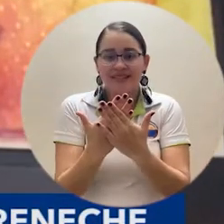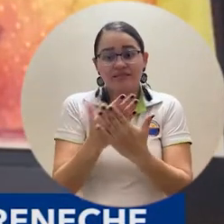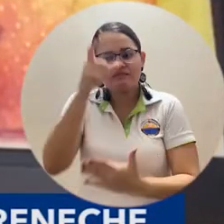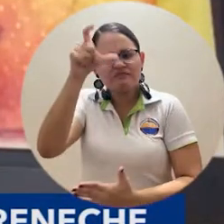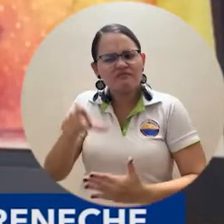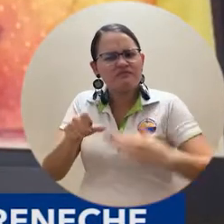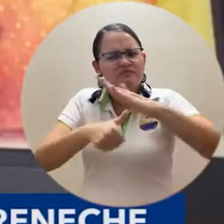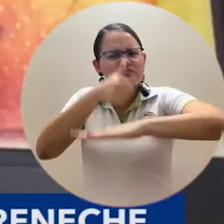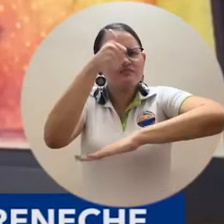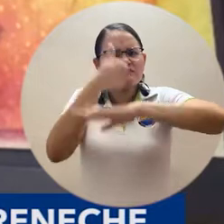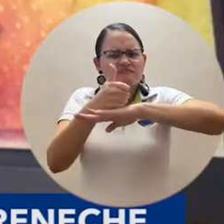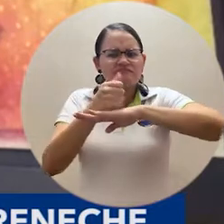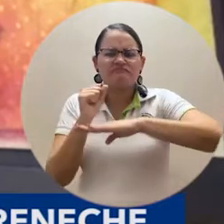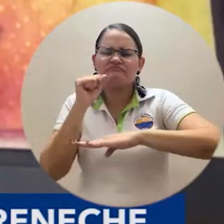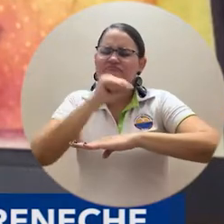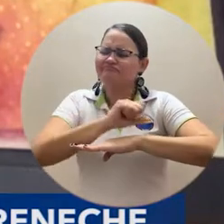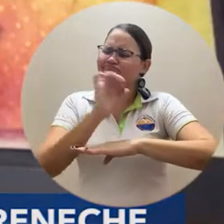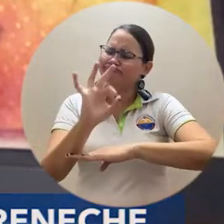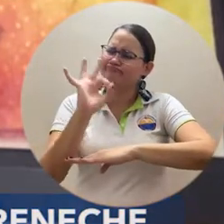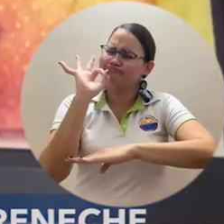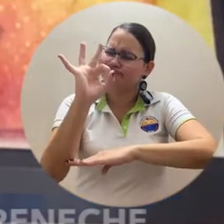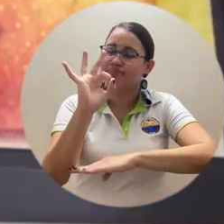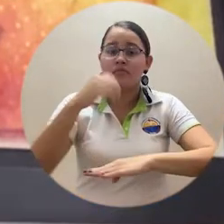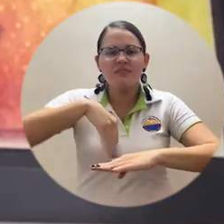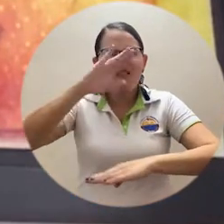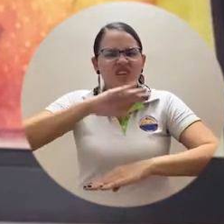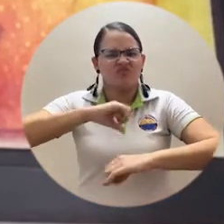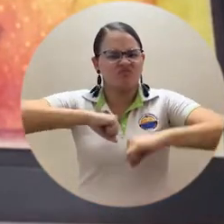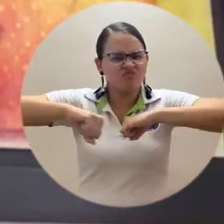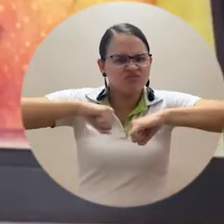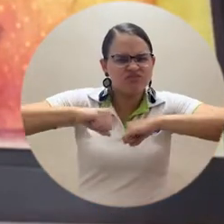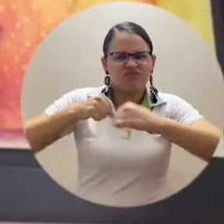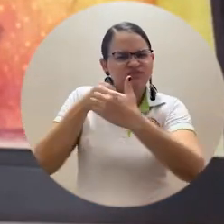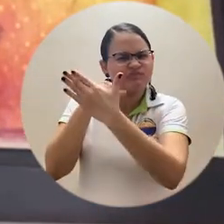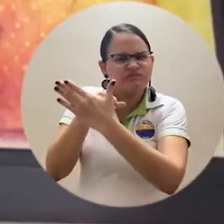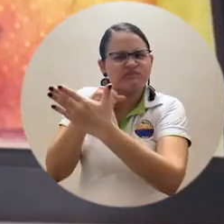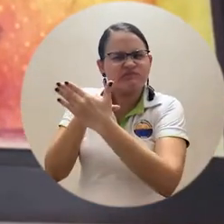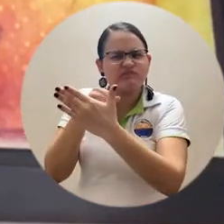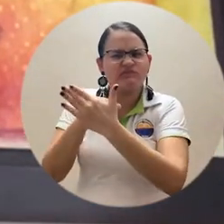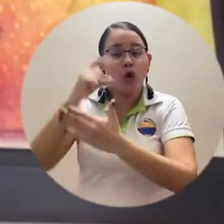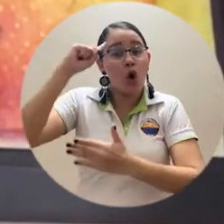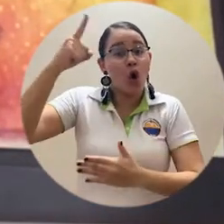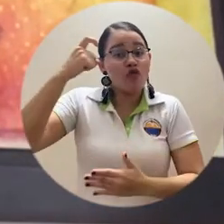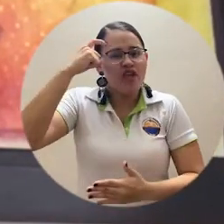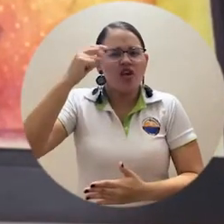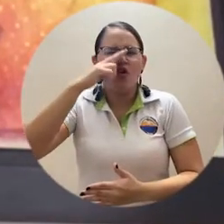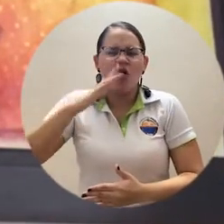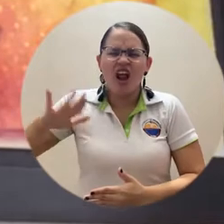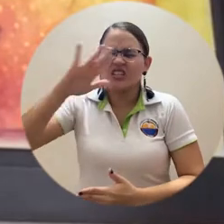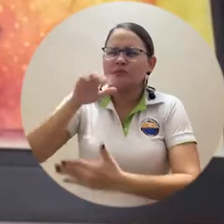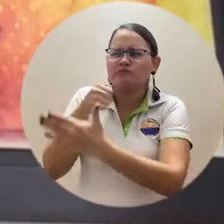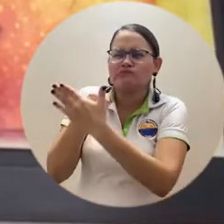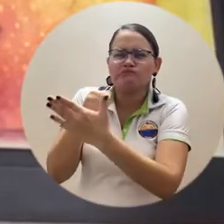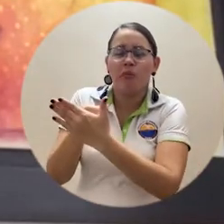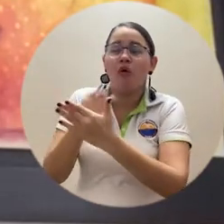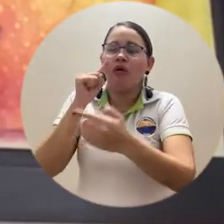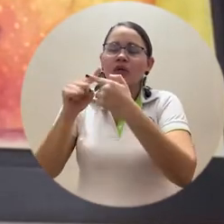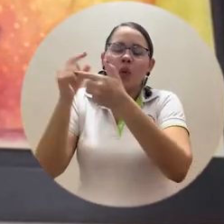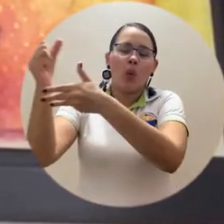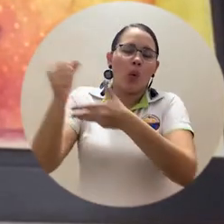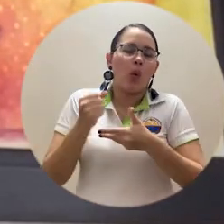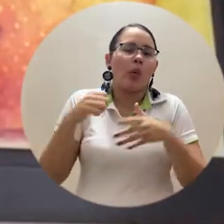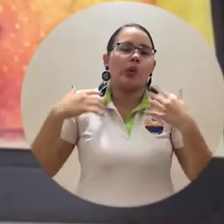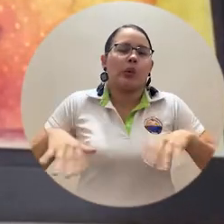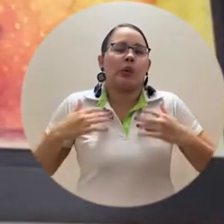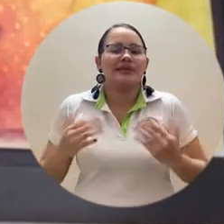por toda la gestión, por sus esfuerzos incesantes ante el gobierno nacional y ante todas las autoridades, por lograr lo que hoy es una